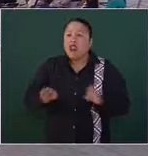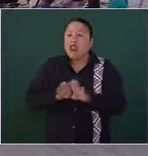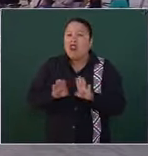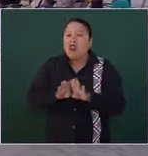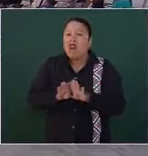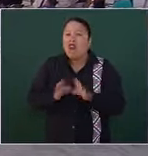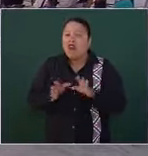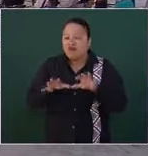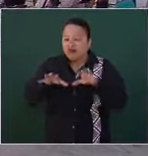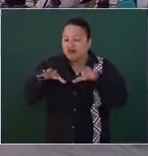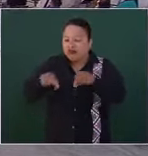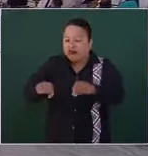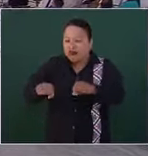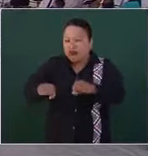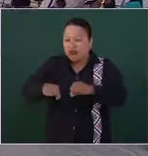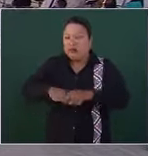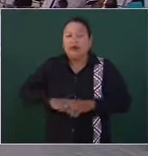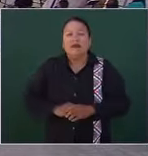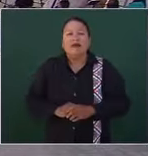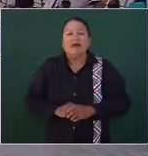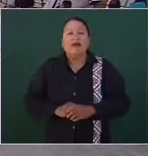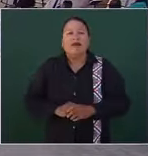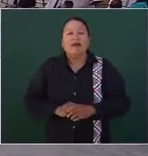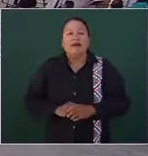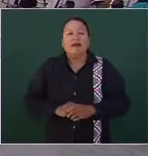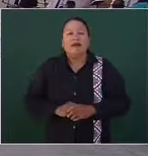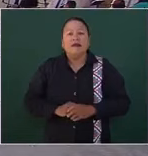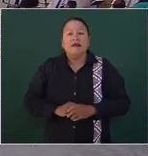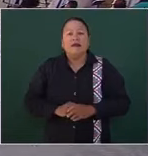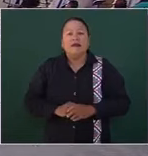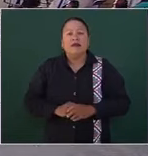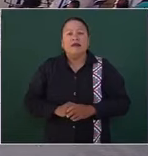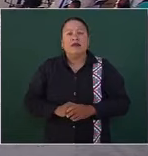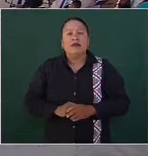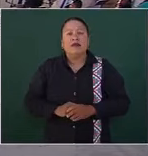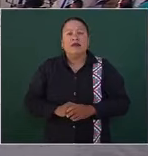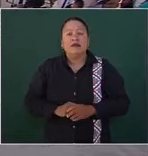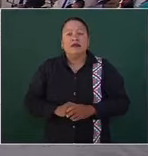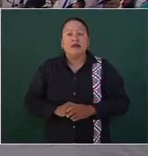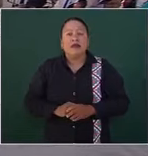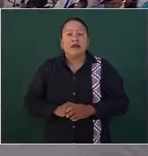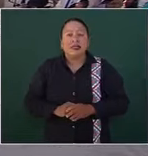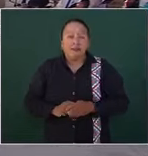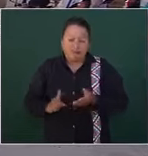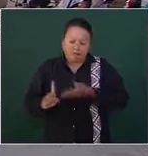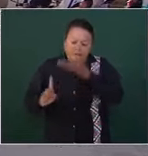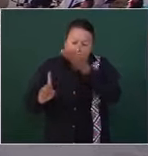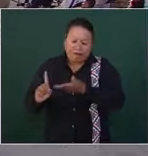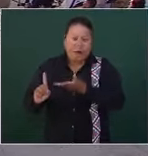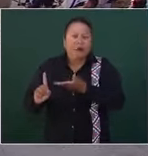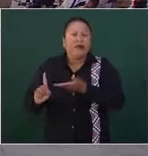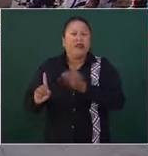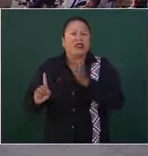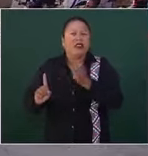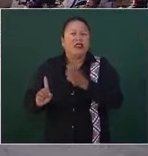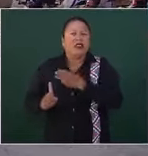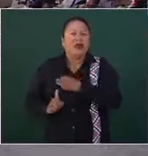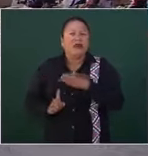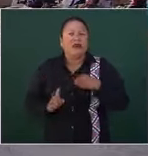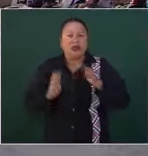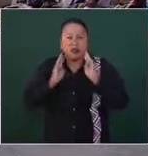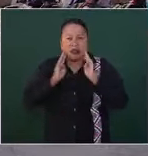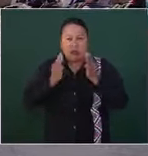de un presunto miembro de la